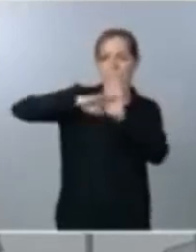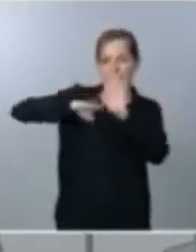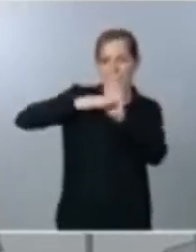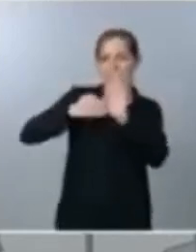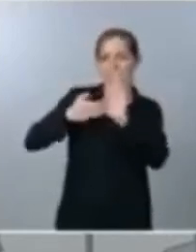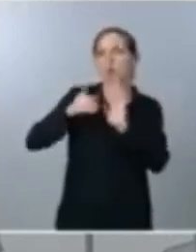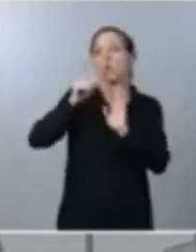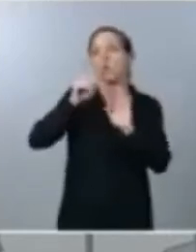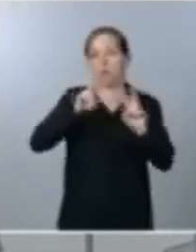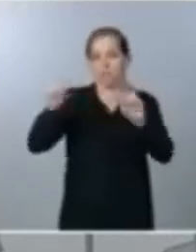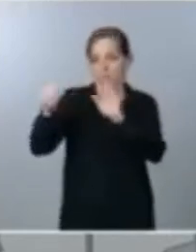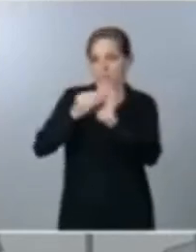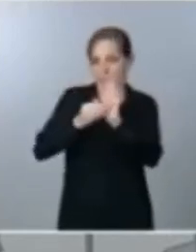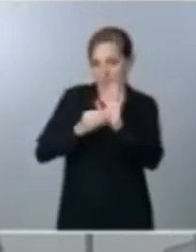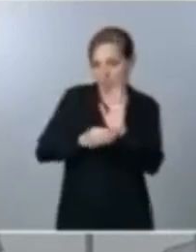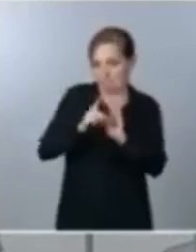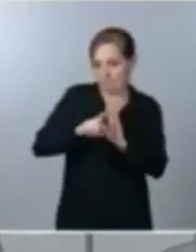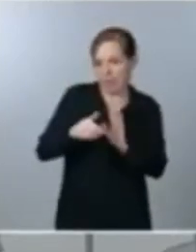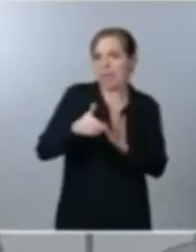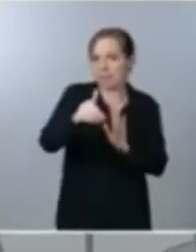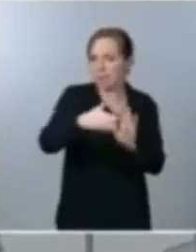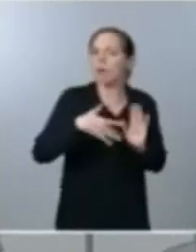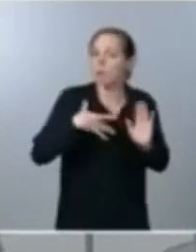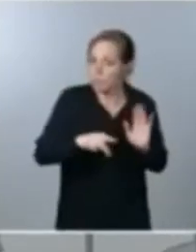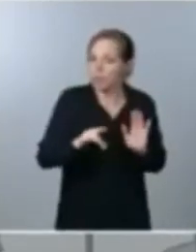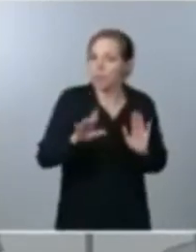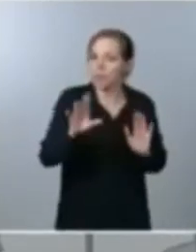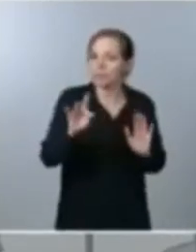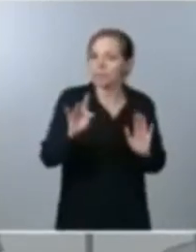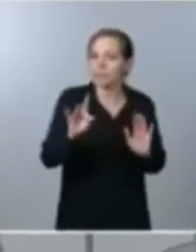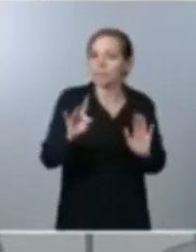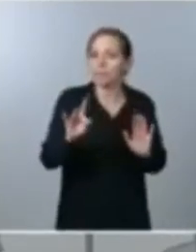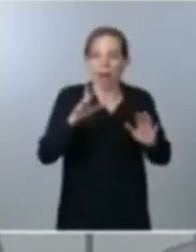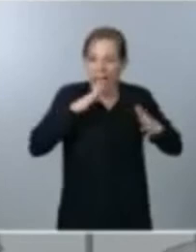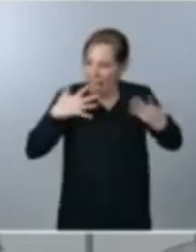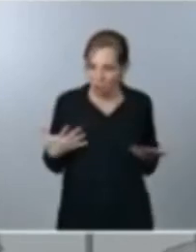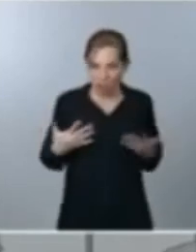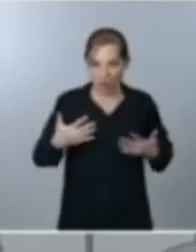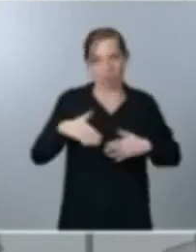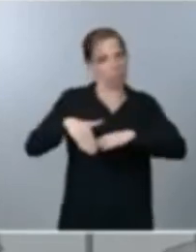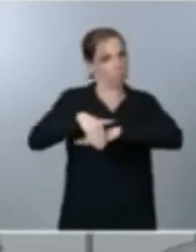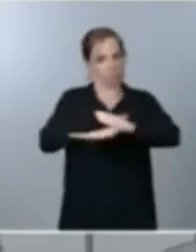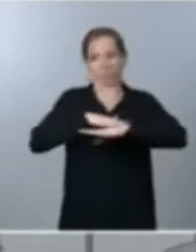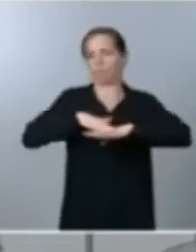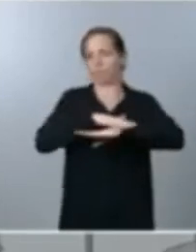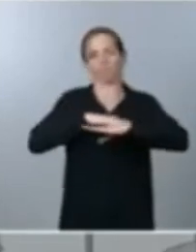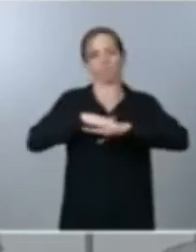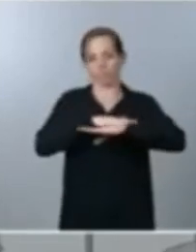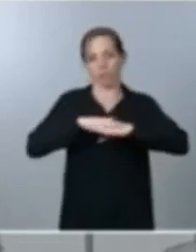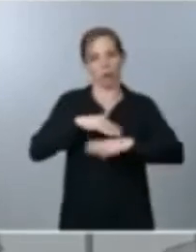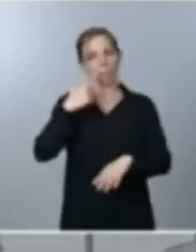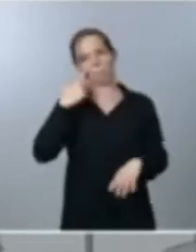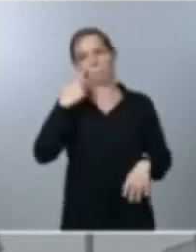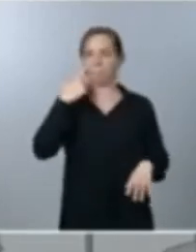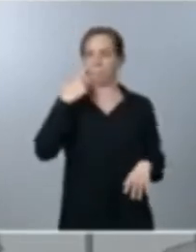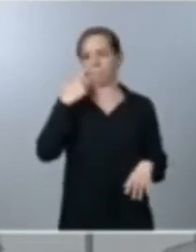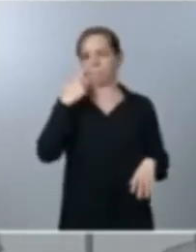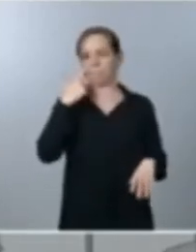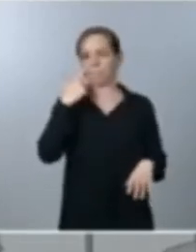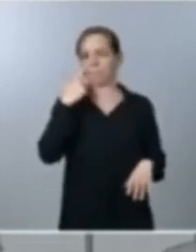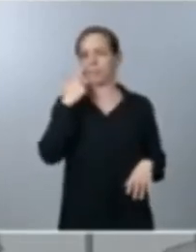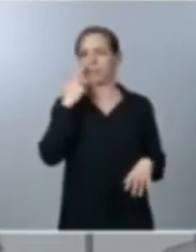prolongando este tipo de medidas extraordinarias el hecho cierto es que este es un gobierno que está pendiente de una situación